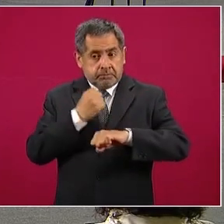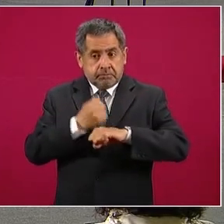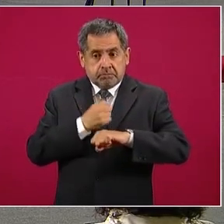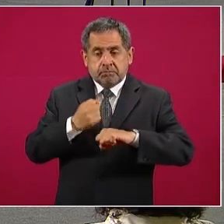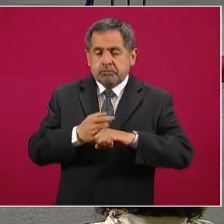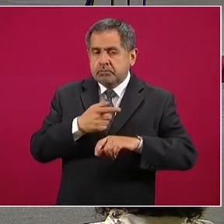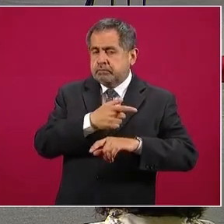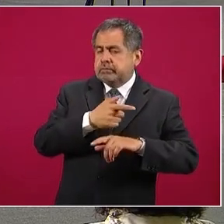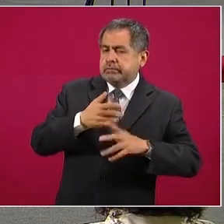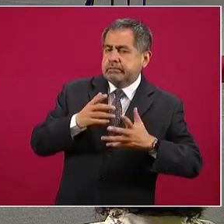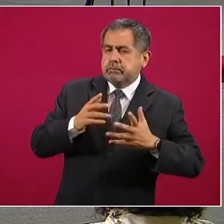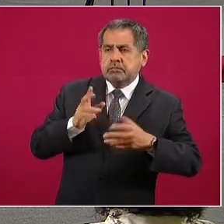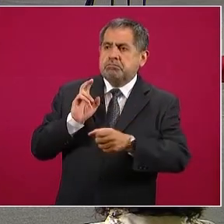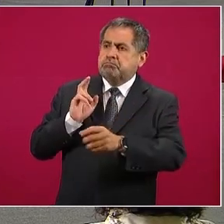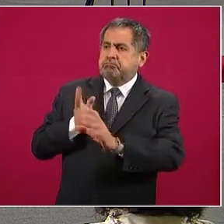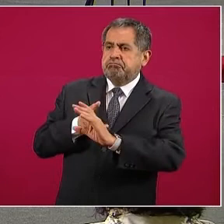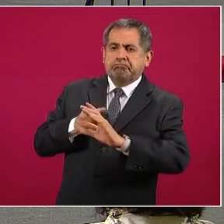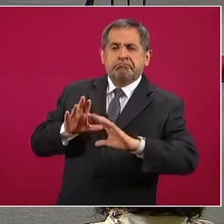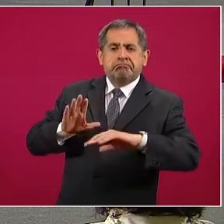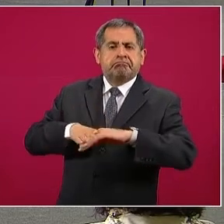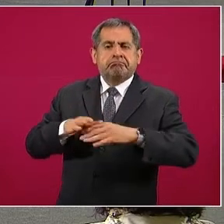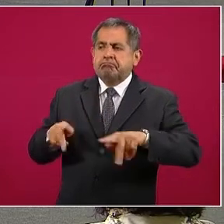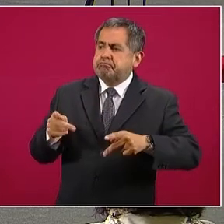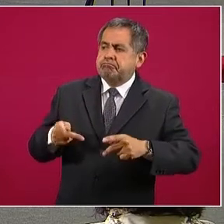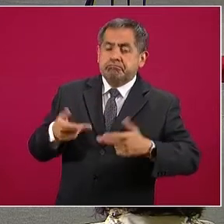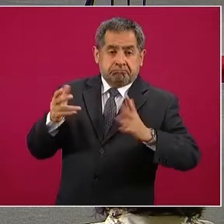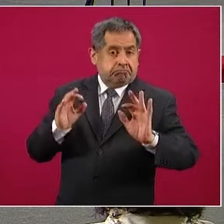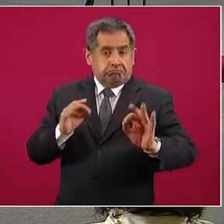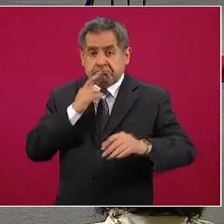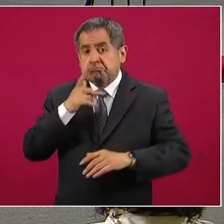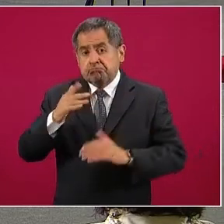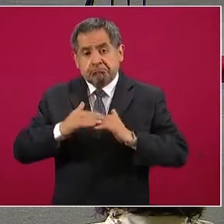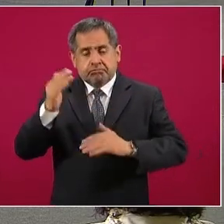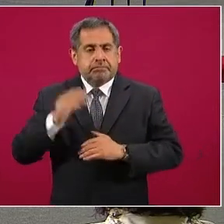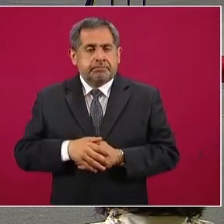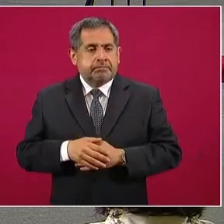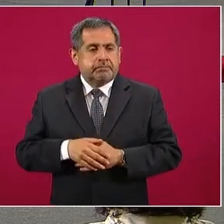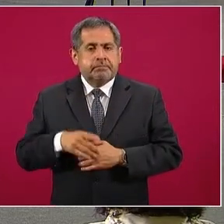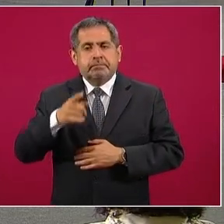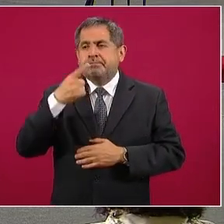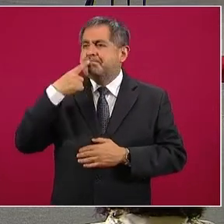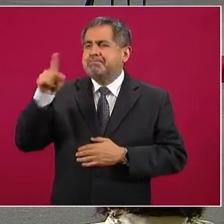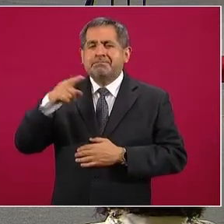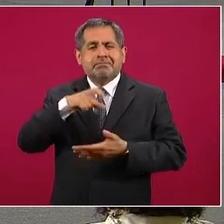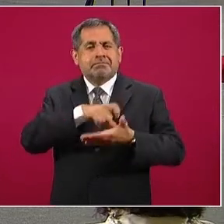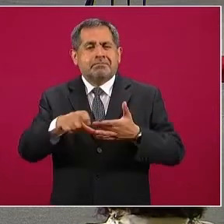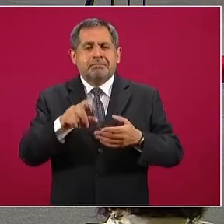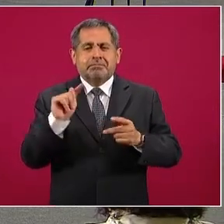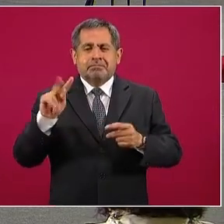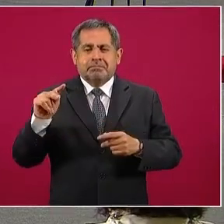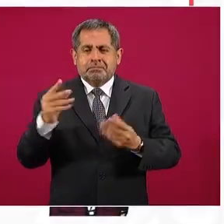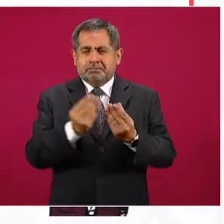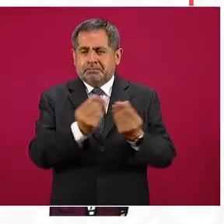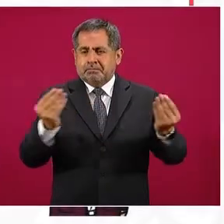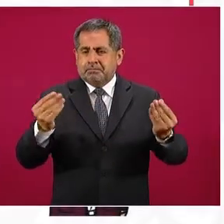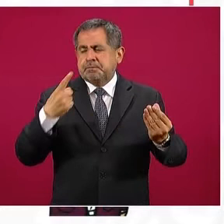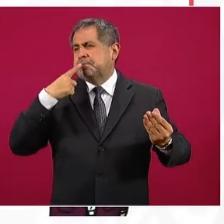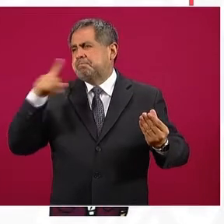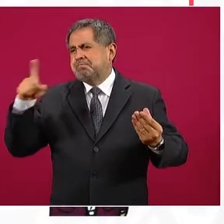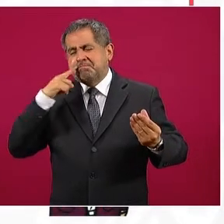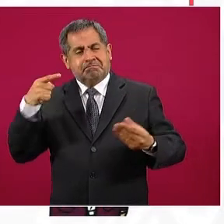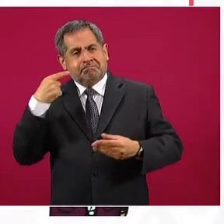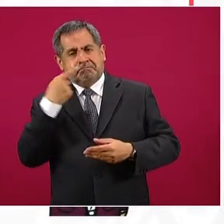pasado no participaron tanto. En pantalla subió el número de quejas del 10 por ciento al 28, en ropa y